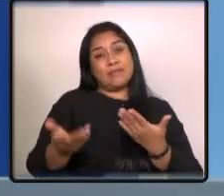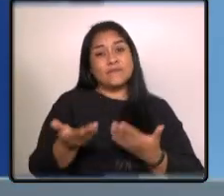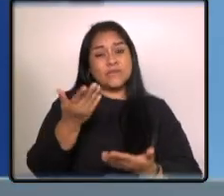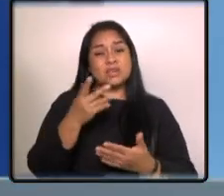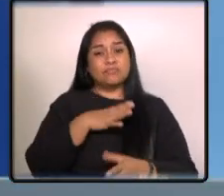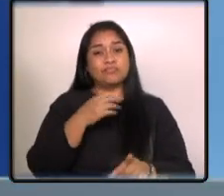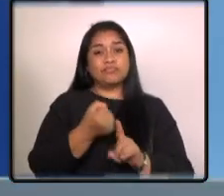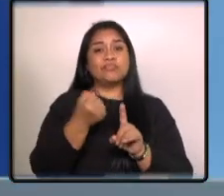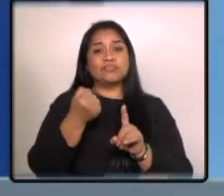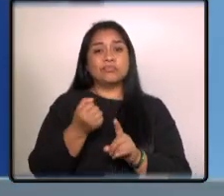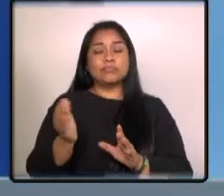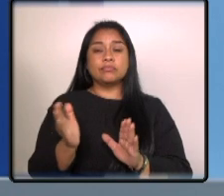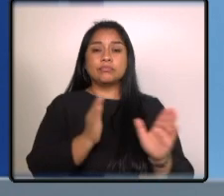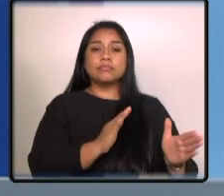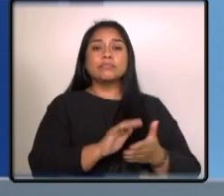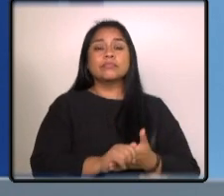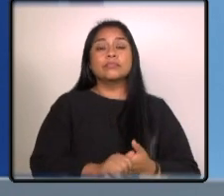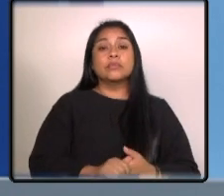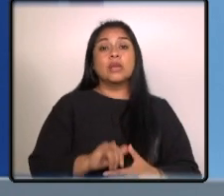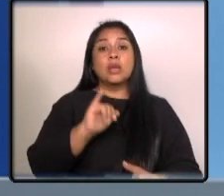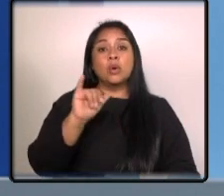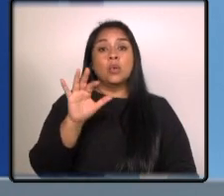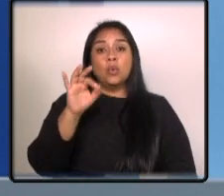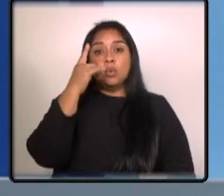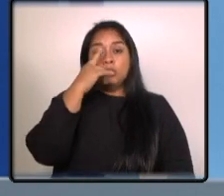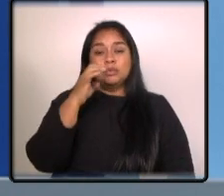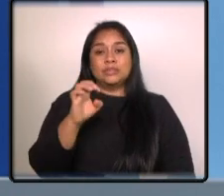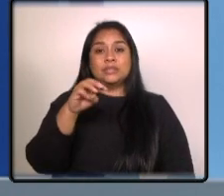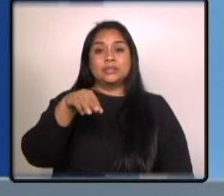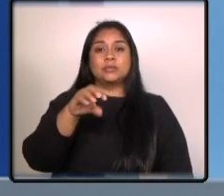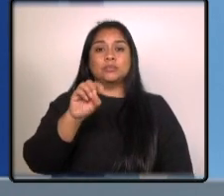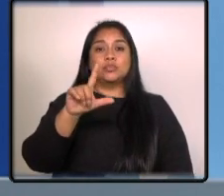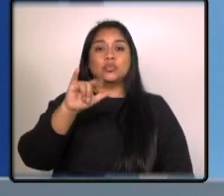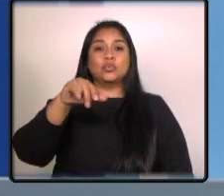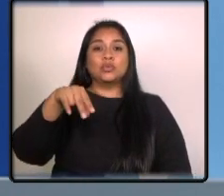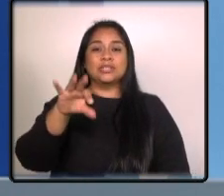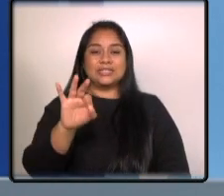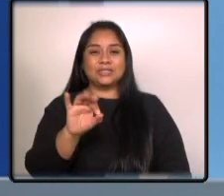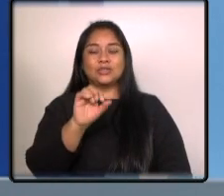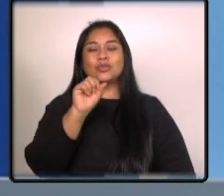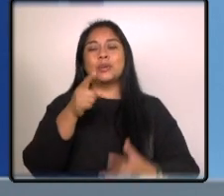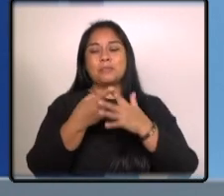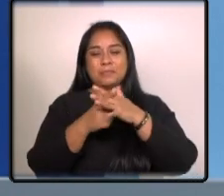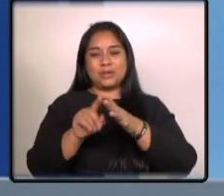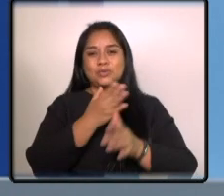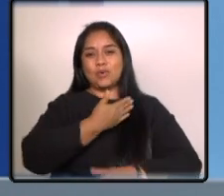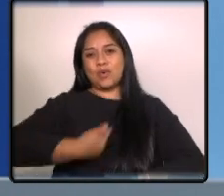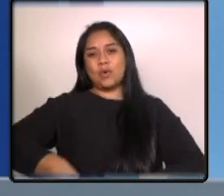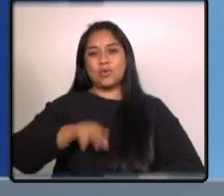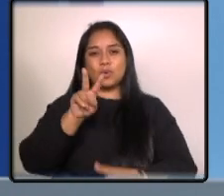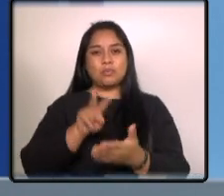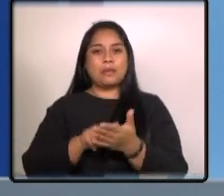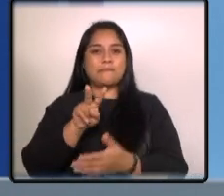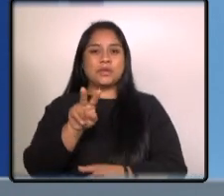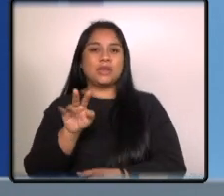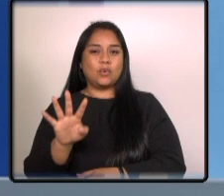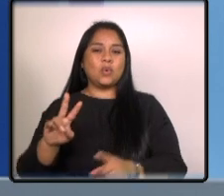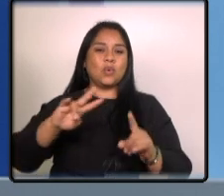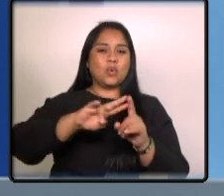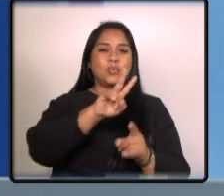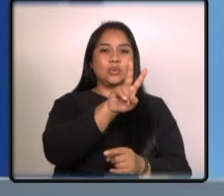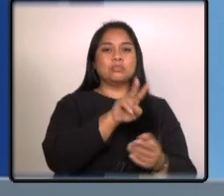José Raúl Molino inicia su gobierno 2024-2029 generando confianza y expectativas